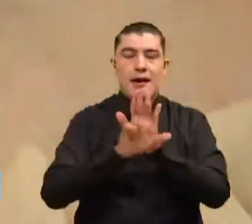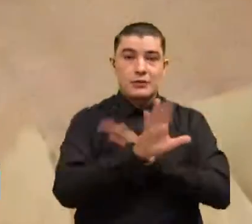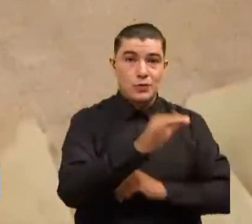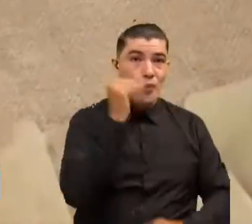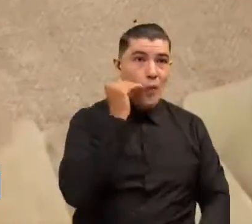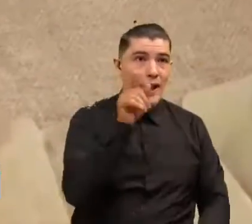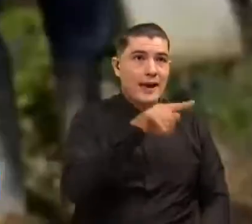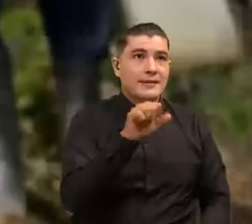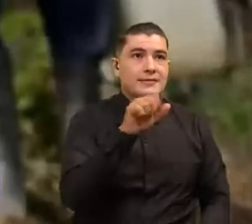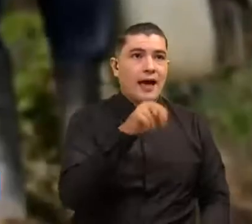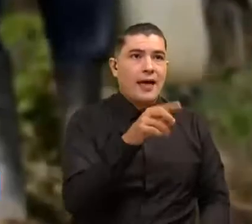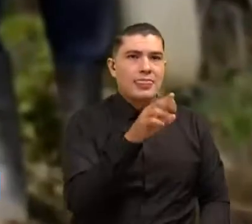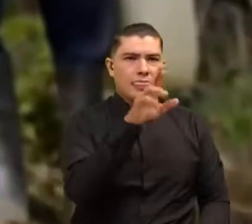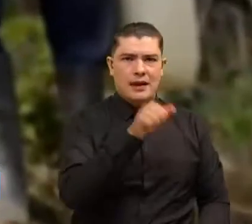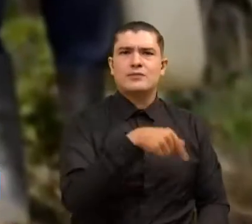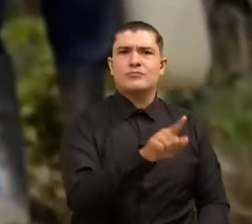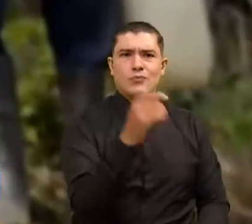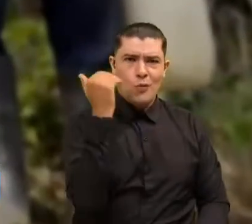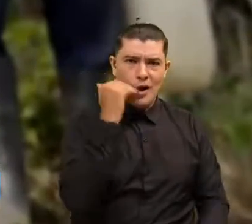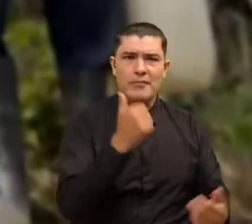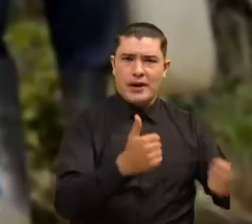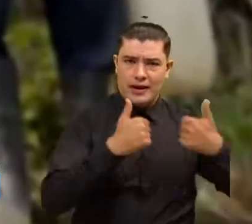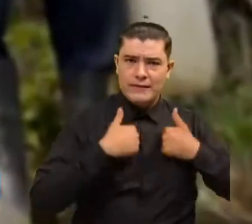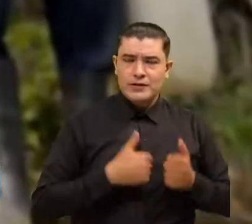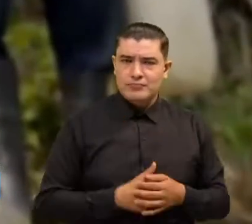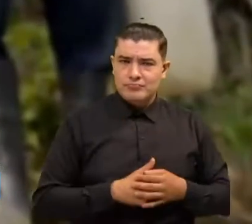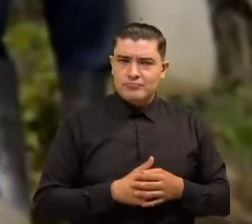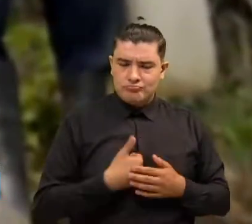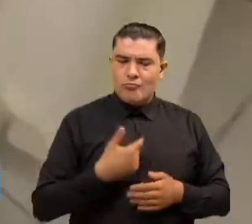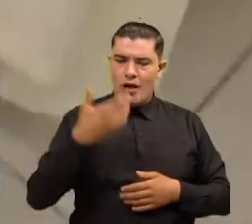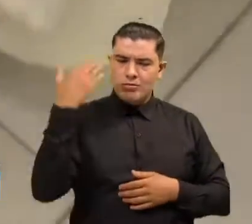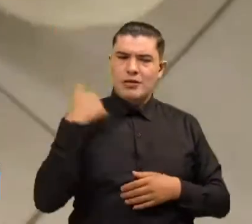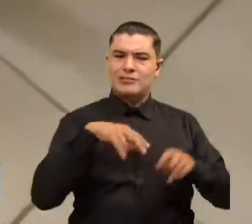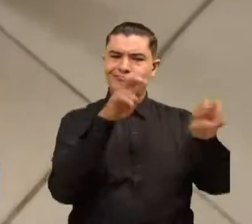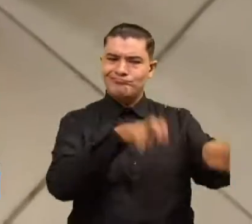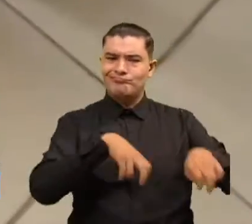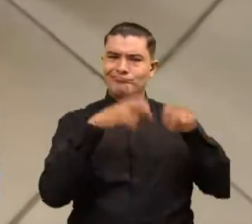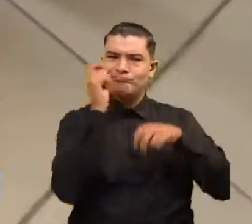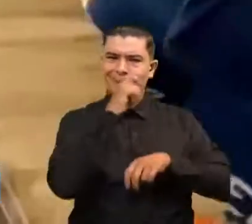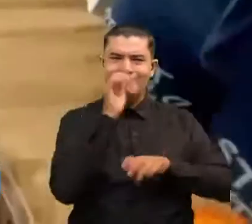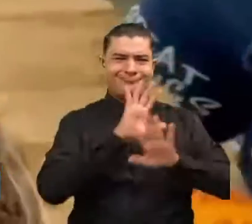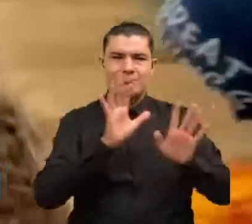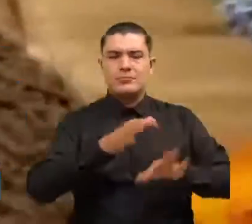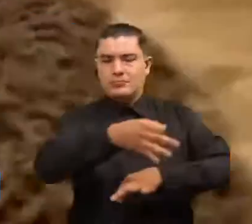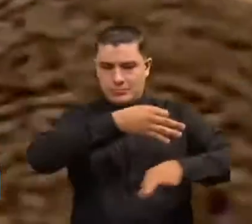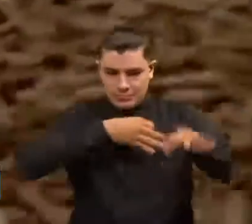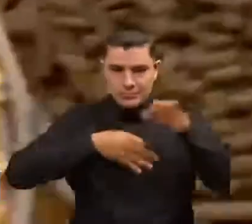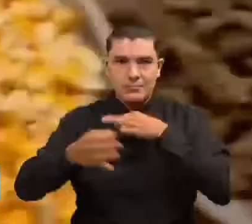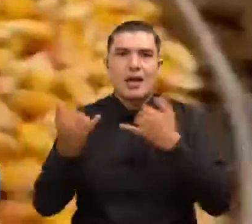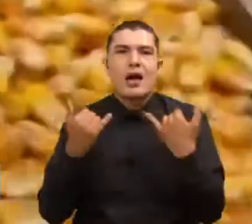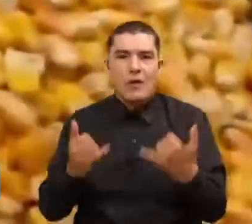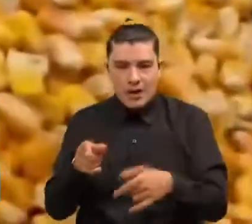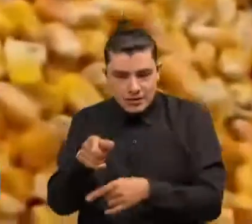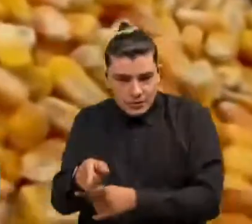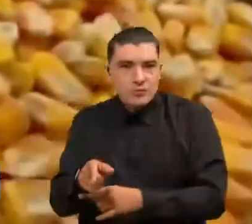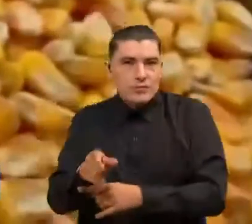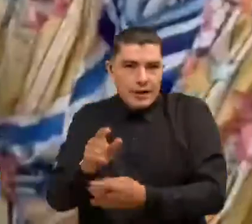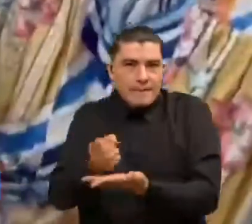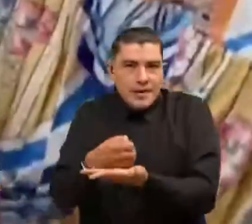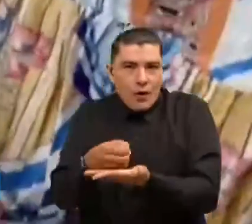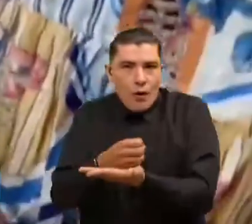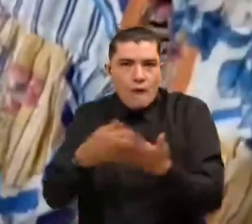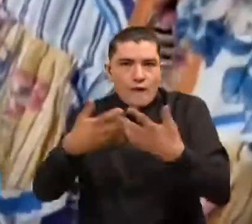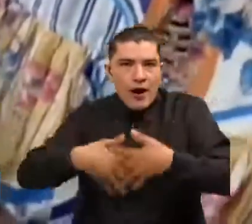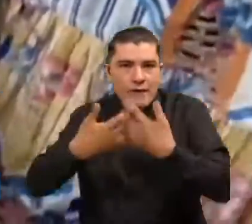municipio de Tibú quien tomó la decisión de sustituir los cultivos ilícitos por una biofábrica de transformación de material vegetal, un